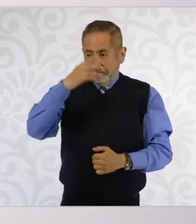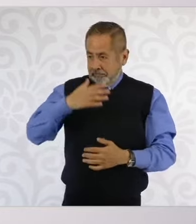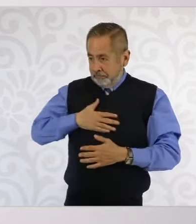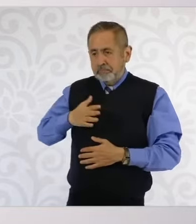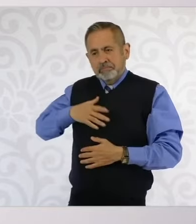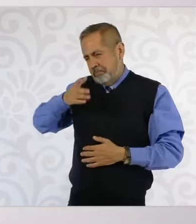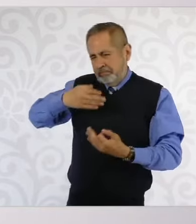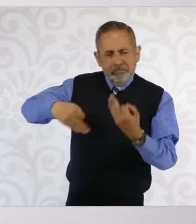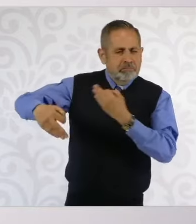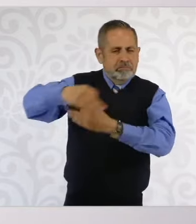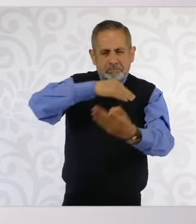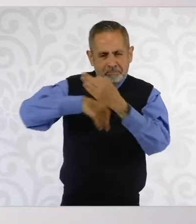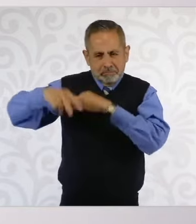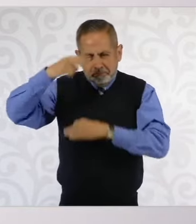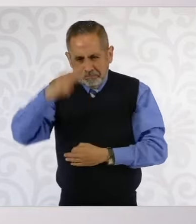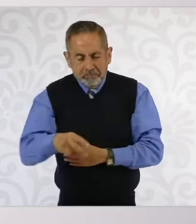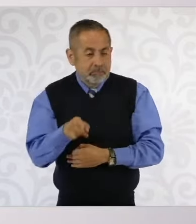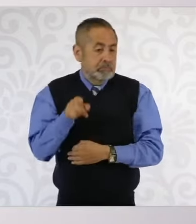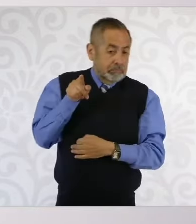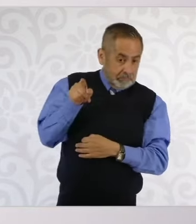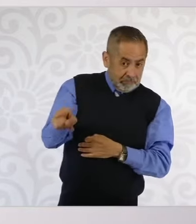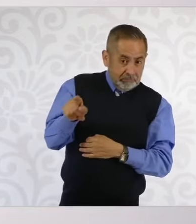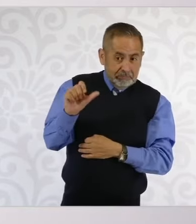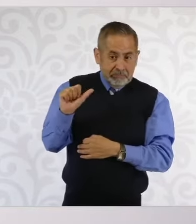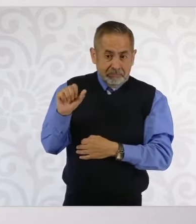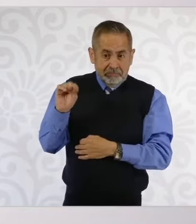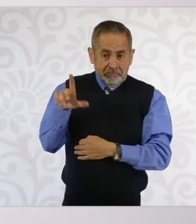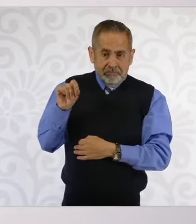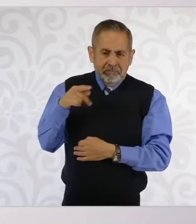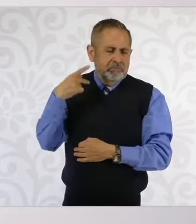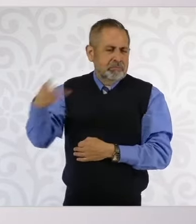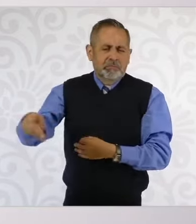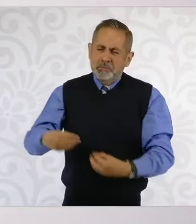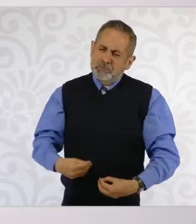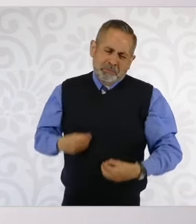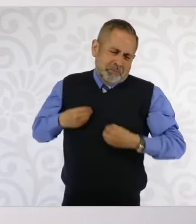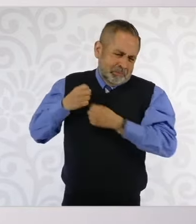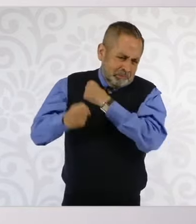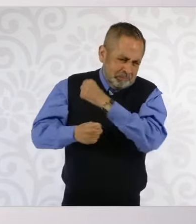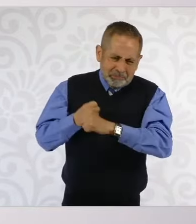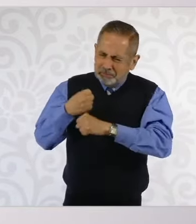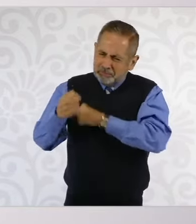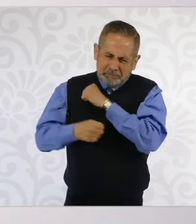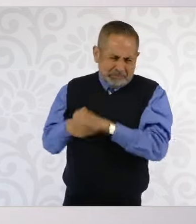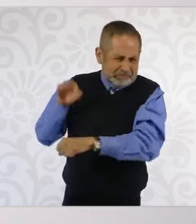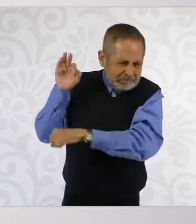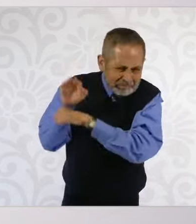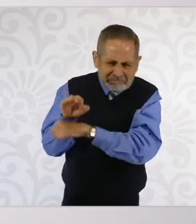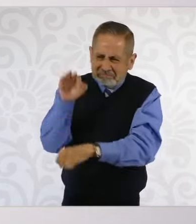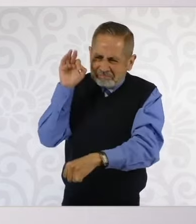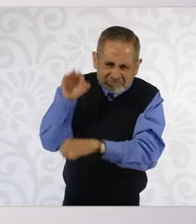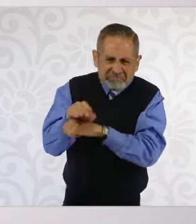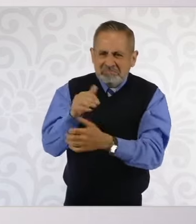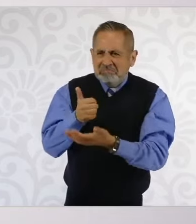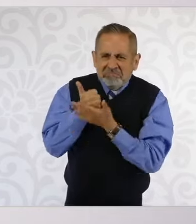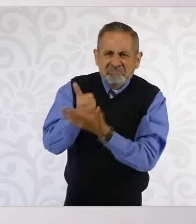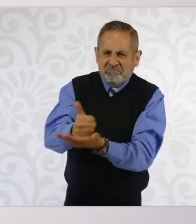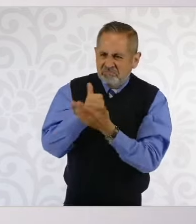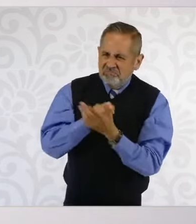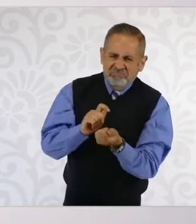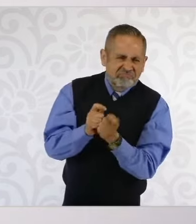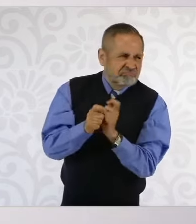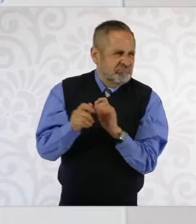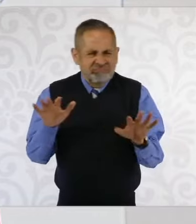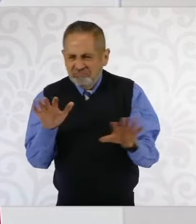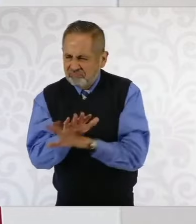pueblo de México es un hombre que dedicó su vida a la transformación de nuestro país. Lo dije